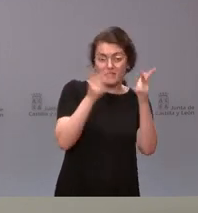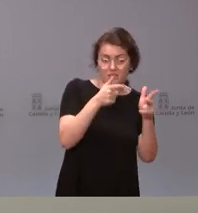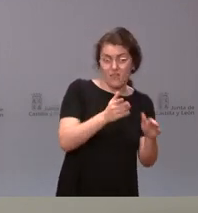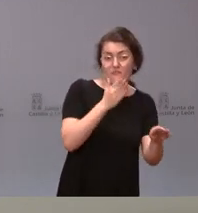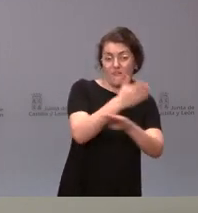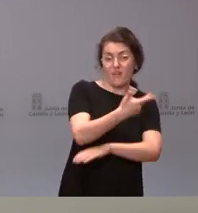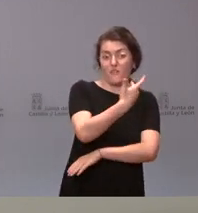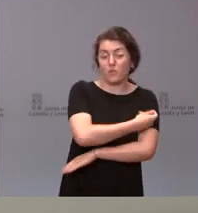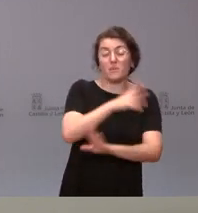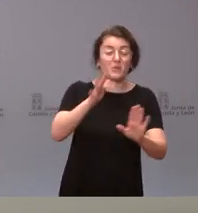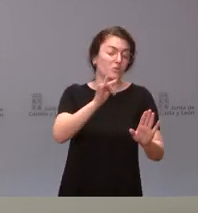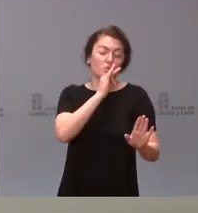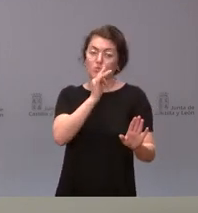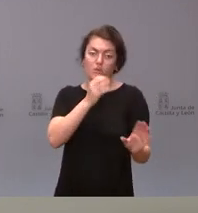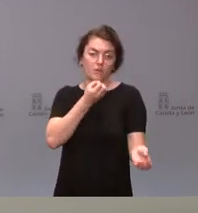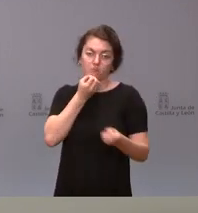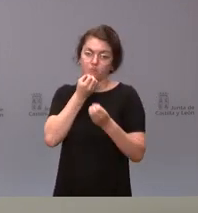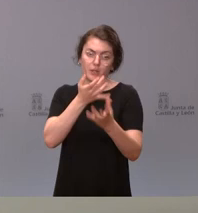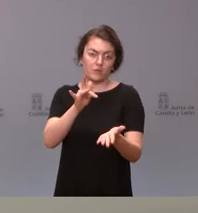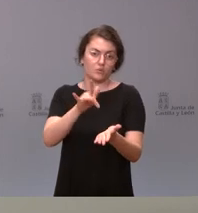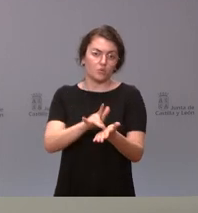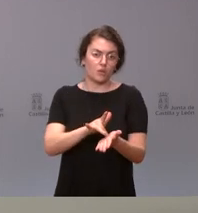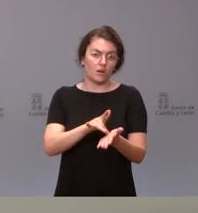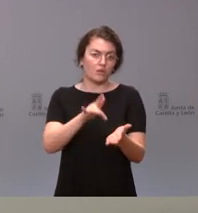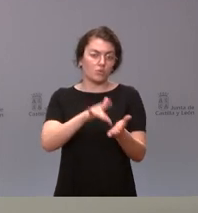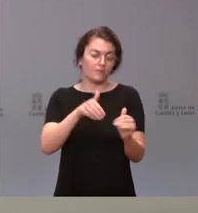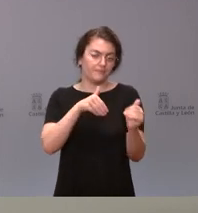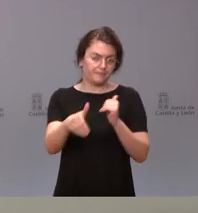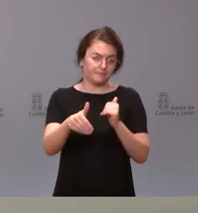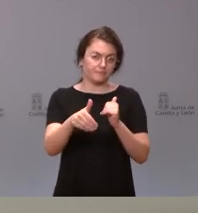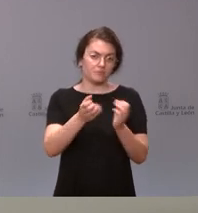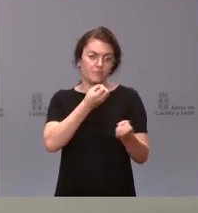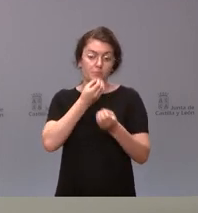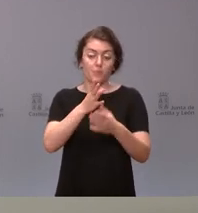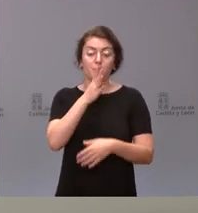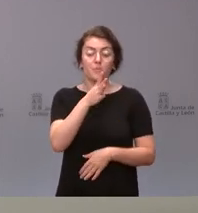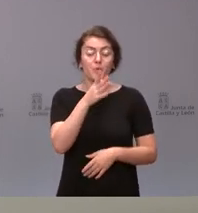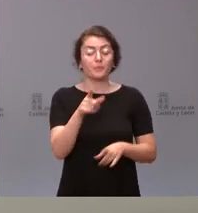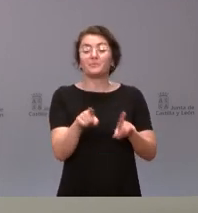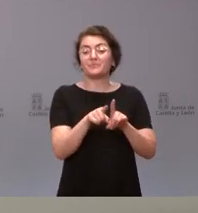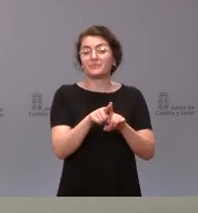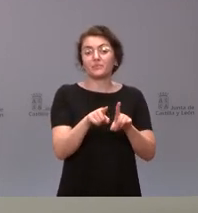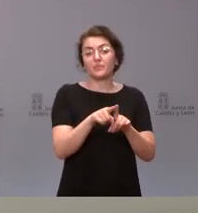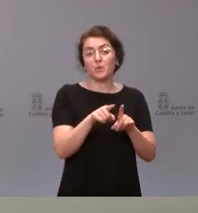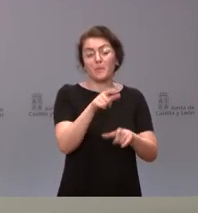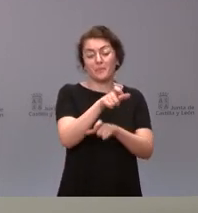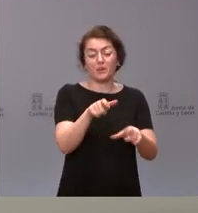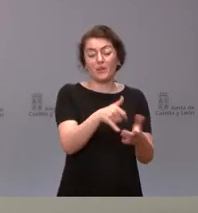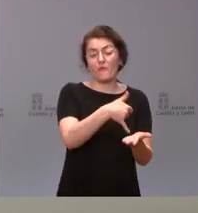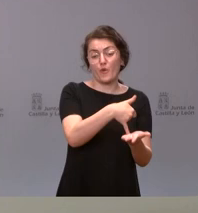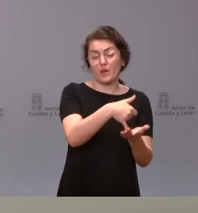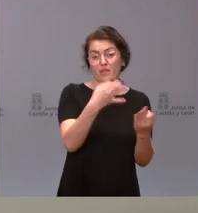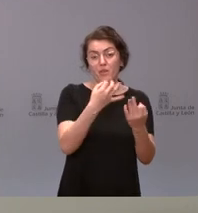se la iremos dando ya en el momento oportuno para cada uno de los casos, porque hablamos de personas vulnerables y se nos tendrá que ir informando para cada una de